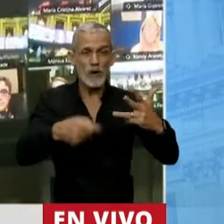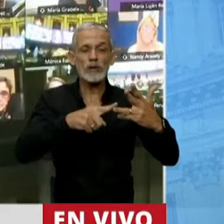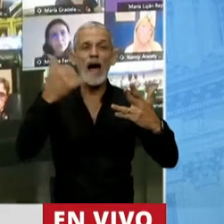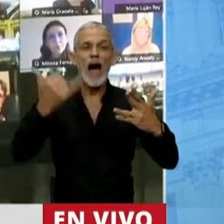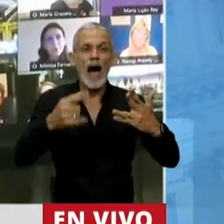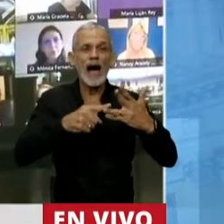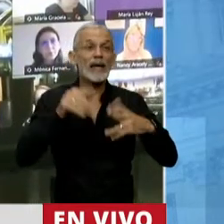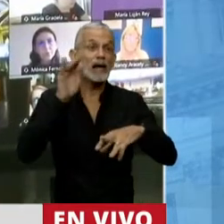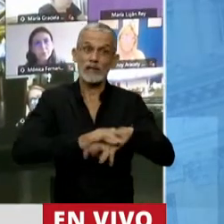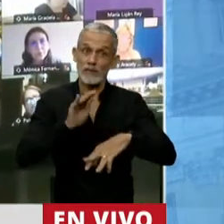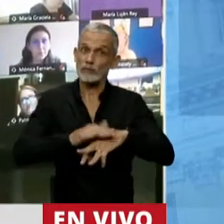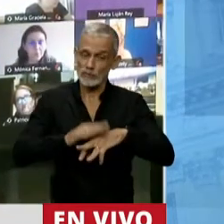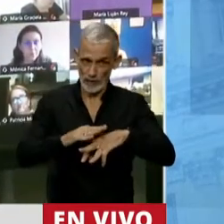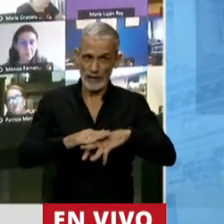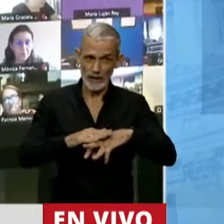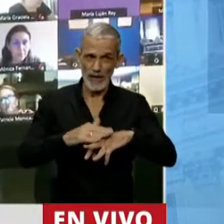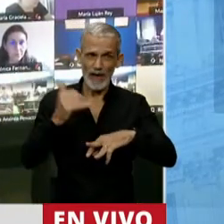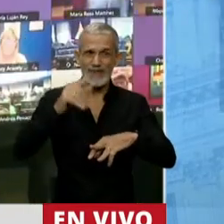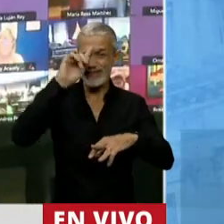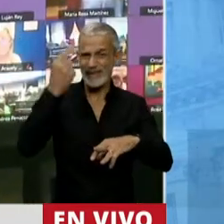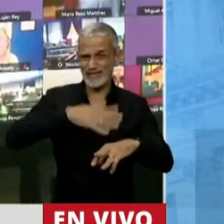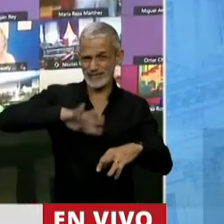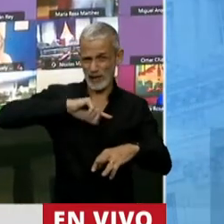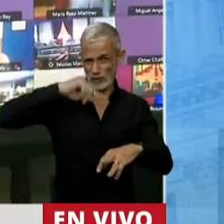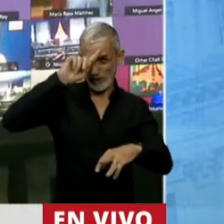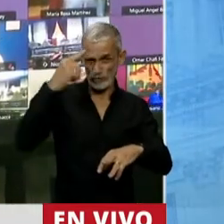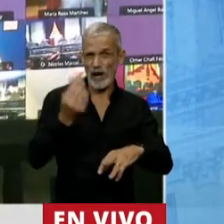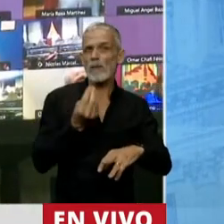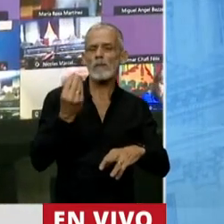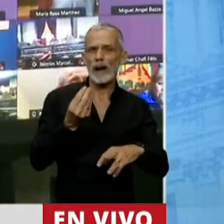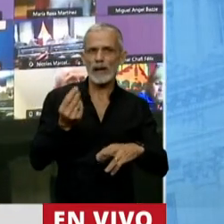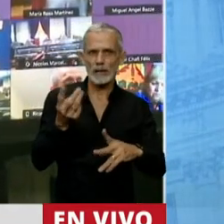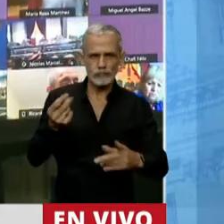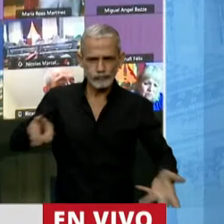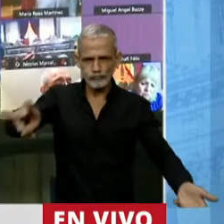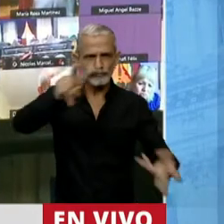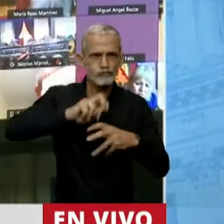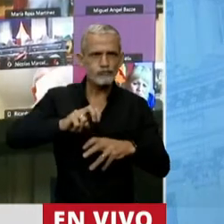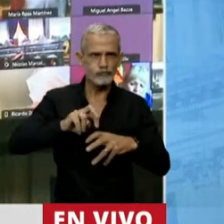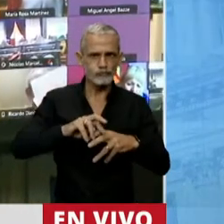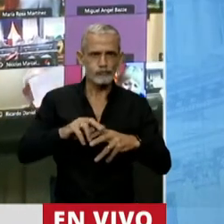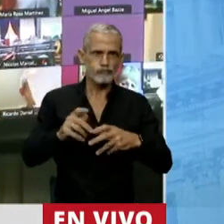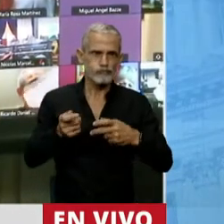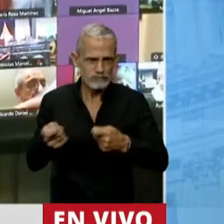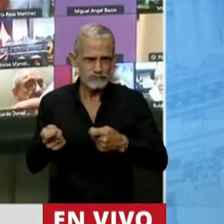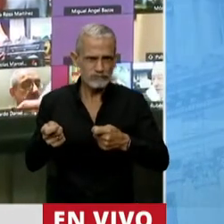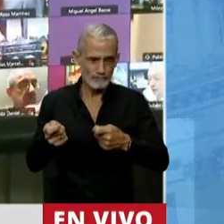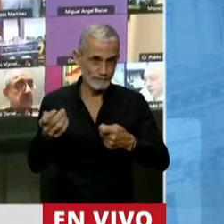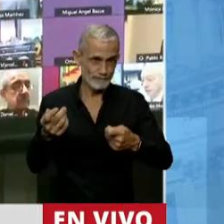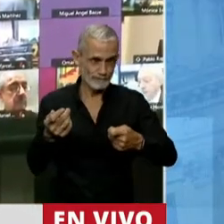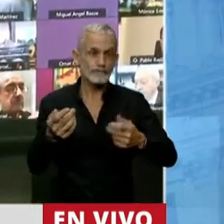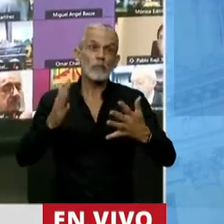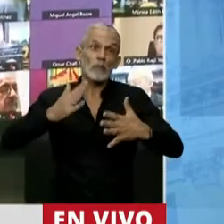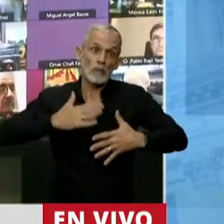tiene una responsabilidad en el Estado para recaudar coercitiva. Ergo,